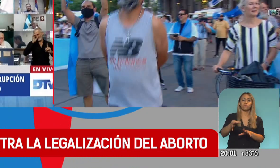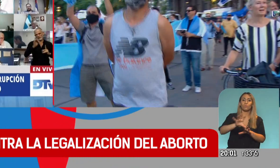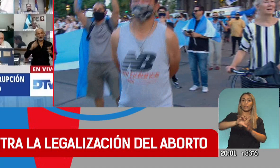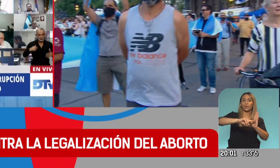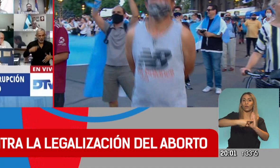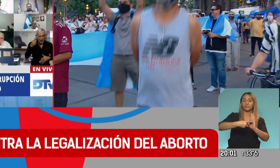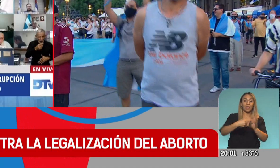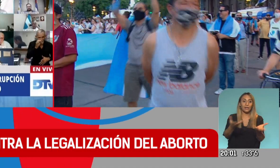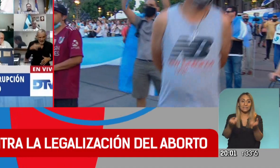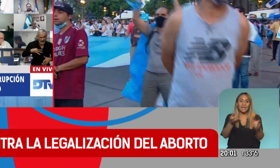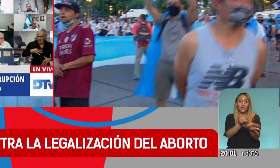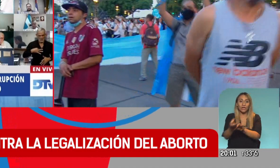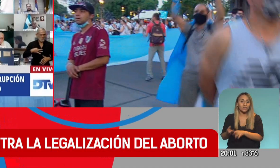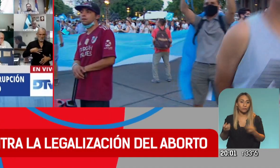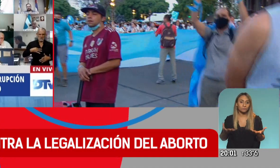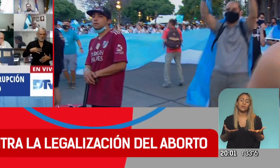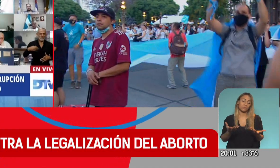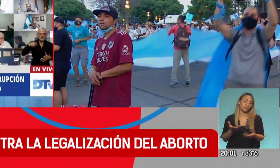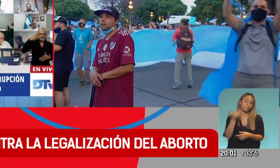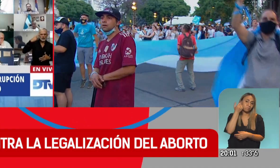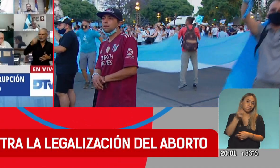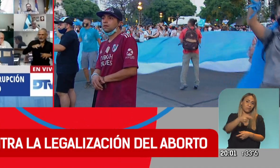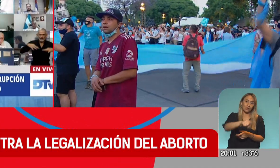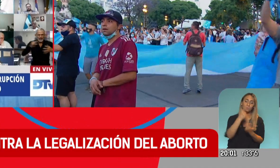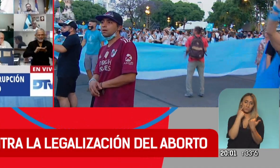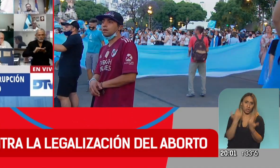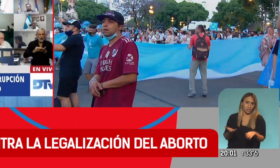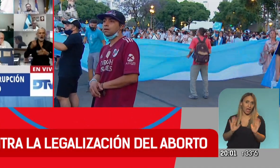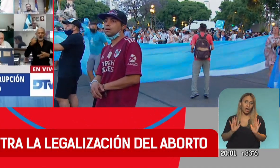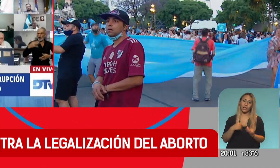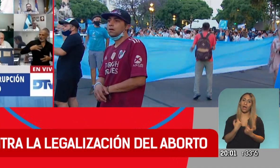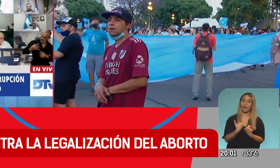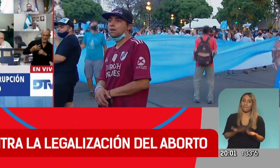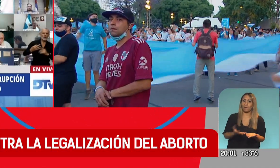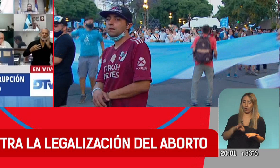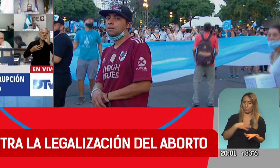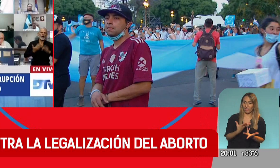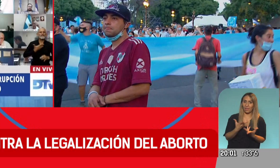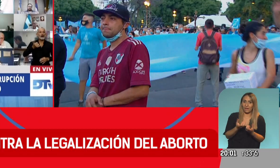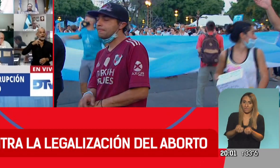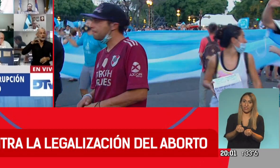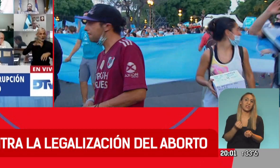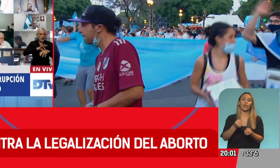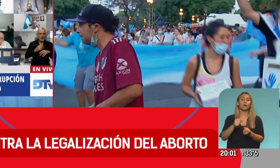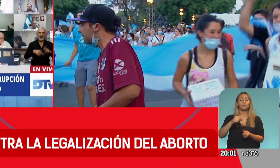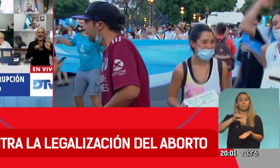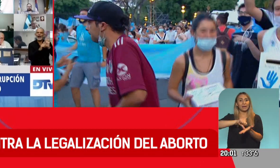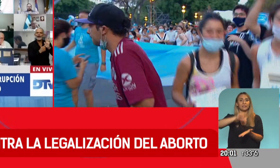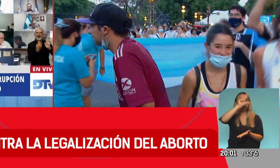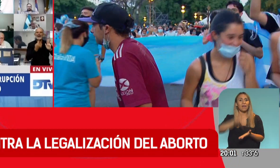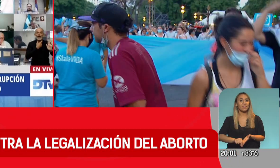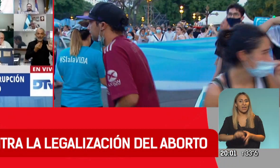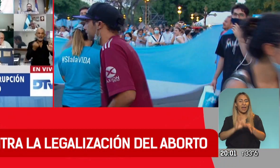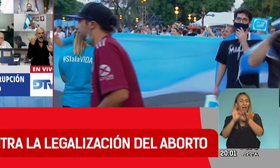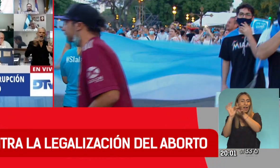interior lo ha demostrado que están a favor de la vida. Fijate lo que dicen las encuestas. Esto es un país federal. Y tanto en las